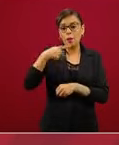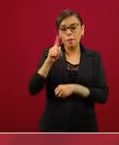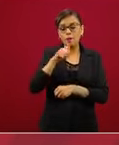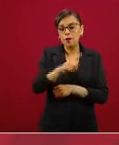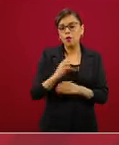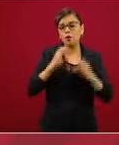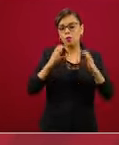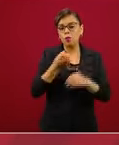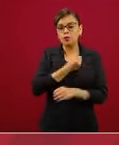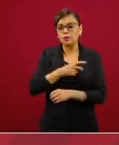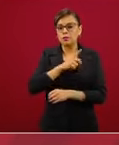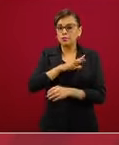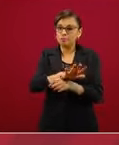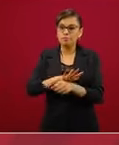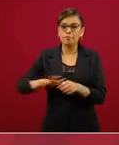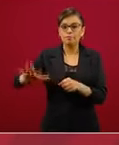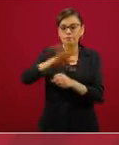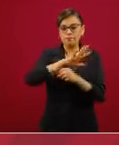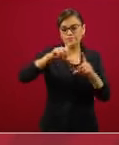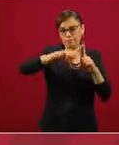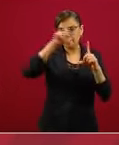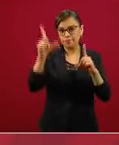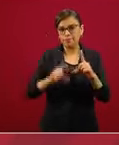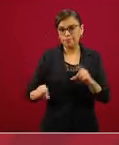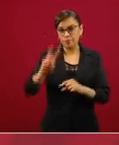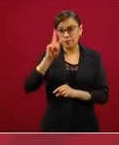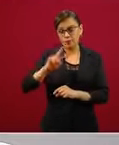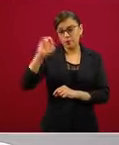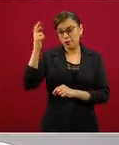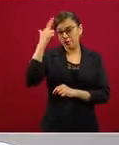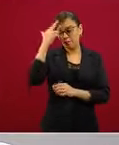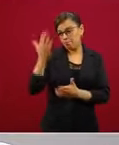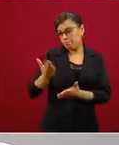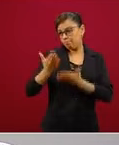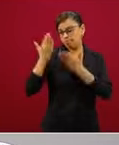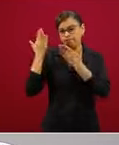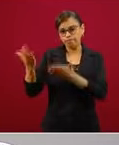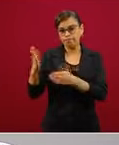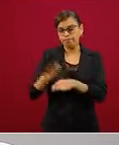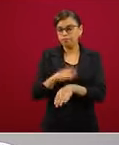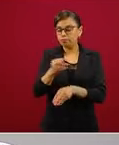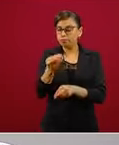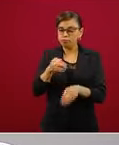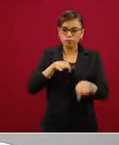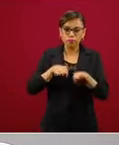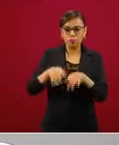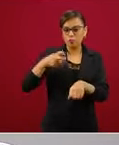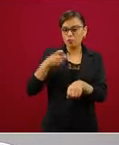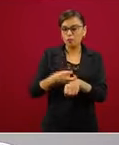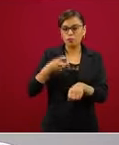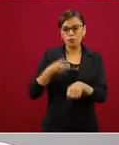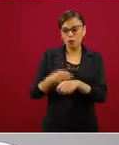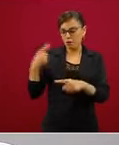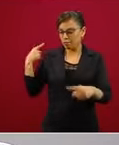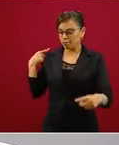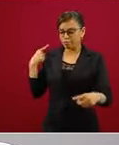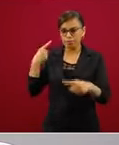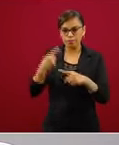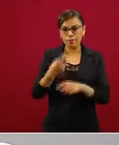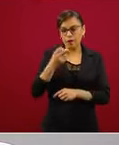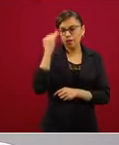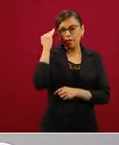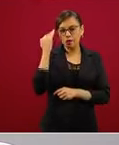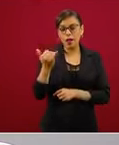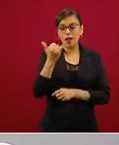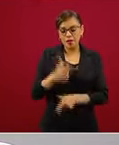de todos los mexicanos. Un gran reconocimiento y agradecimiento por ese gran trabajo que ha venido haciendo hasta el momento y que estoy seguro